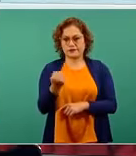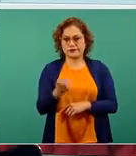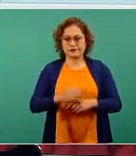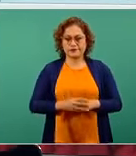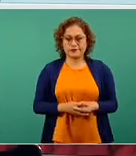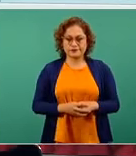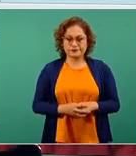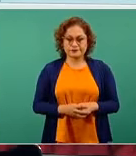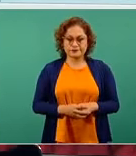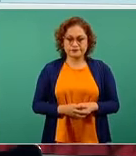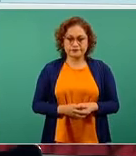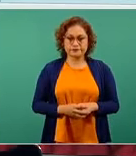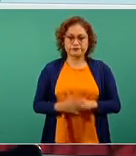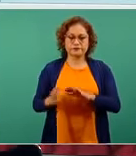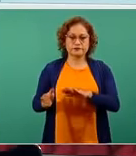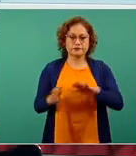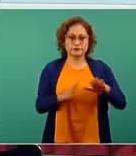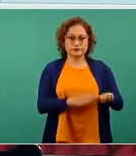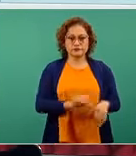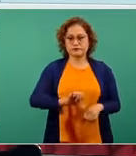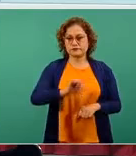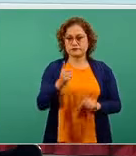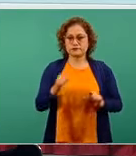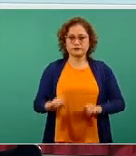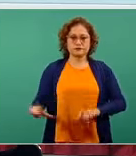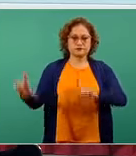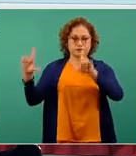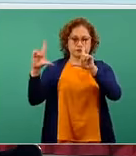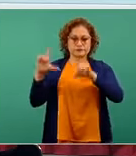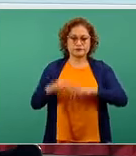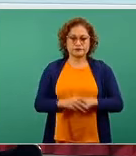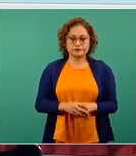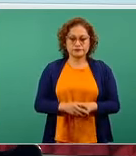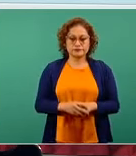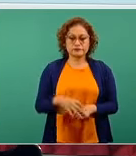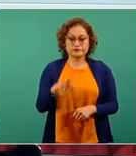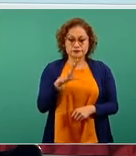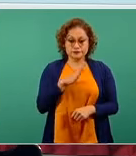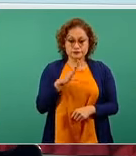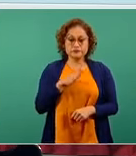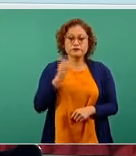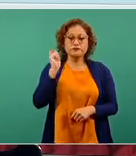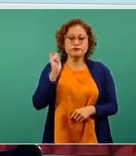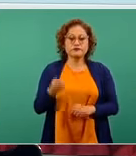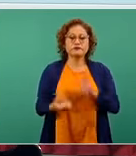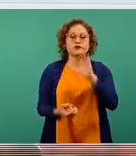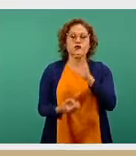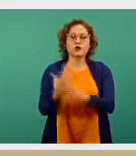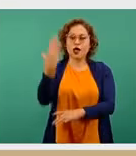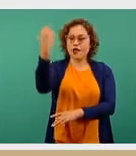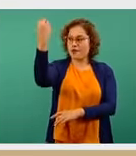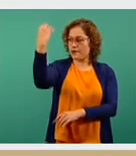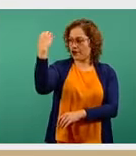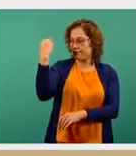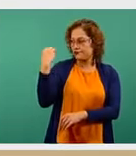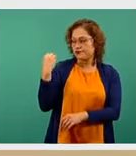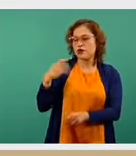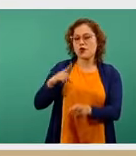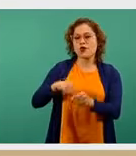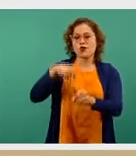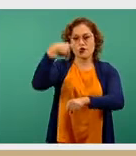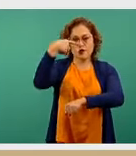Y si vemos la siguiente diapositiva, tenemos precisamente aquí la actualización del semáforo de riesgo